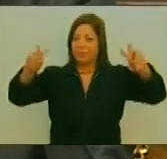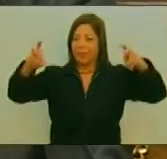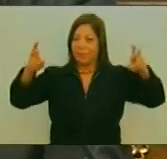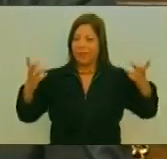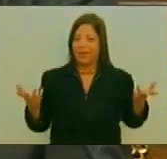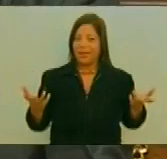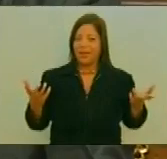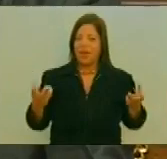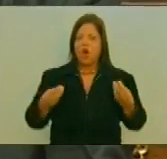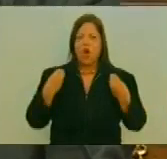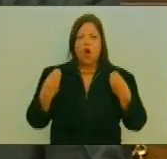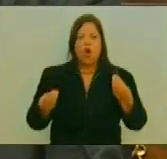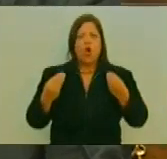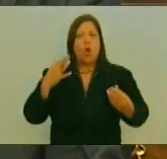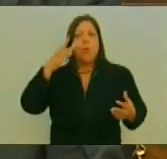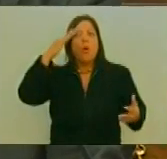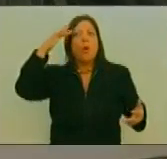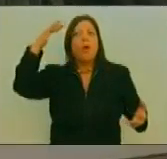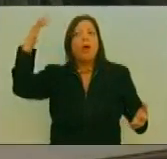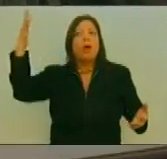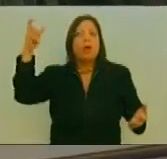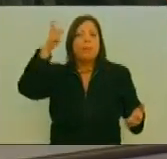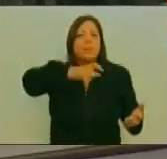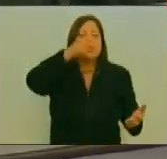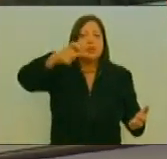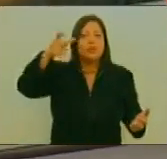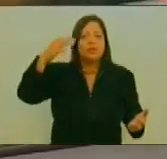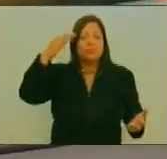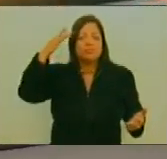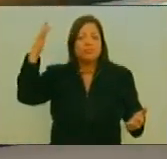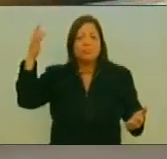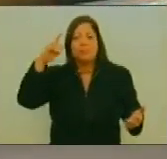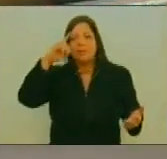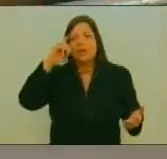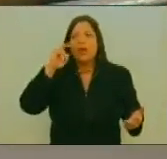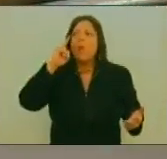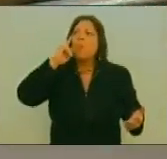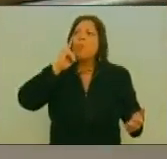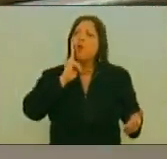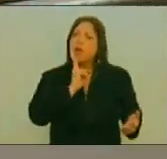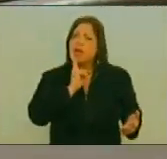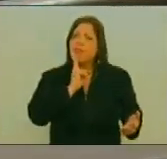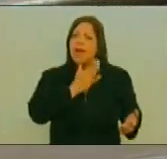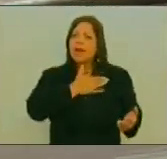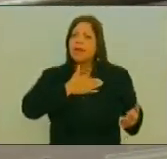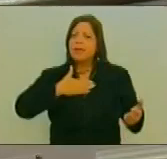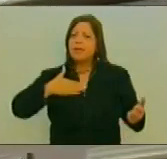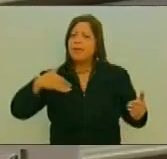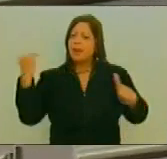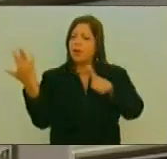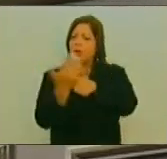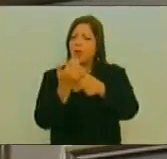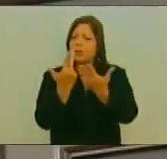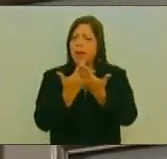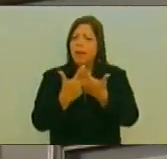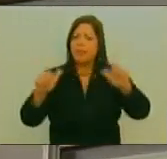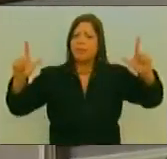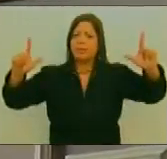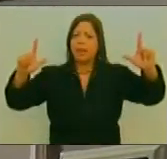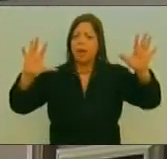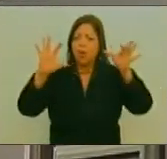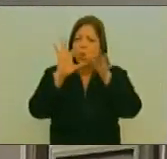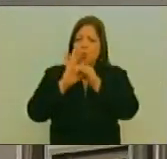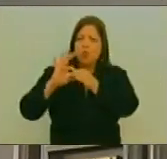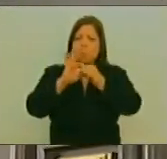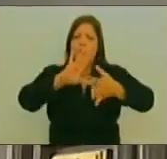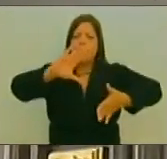¿Cómo podía Imaginarse Alguna gente Que Bolívar Quería encontrar La paz La libertad La unión De